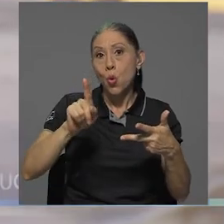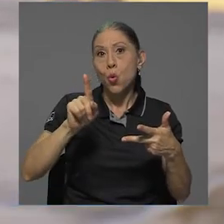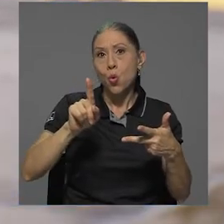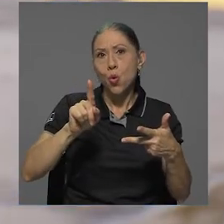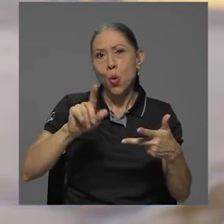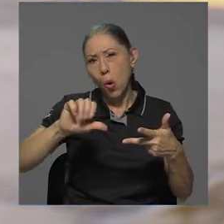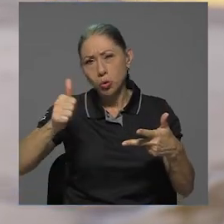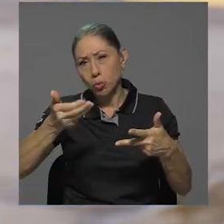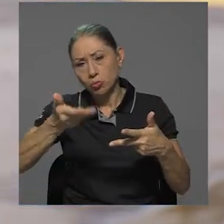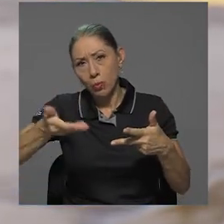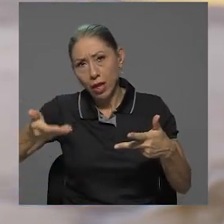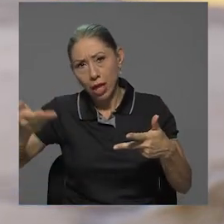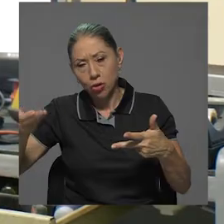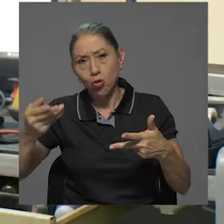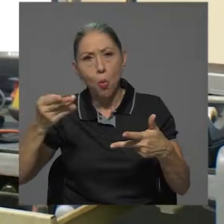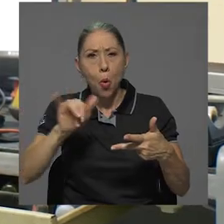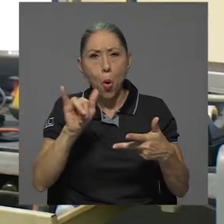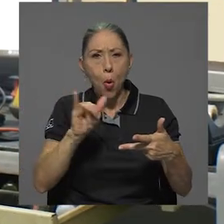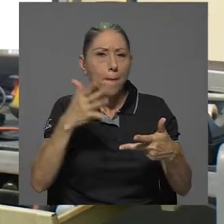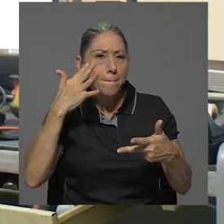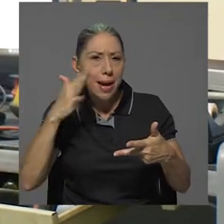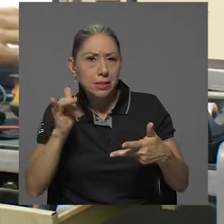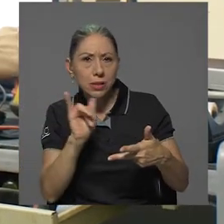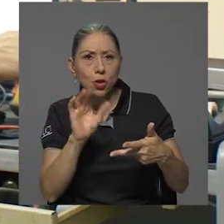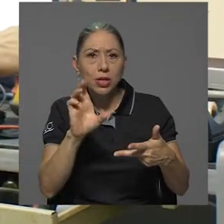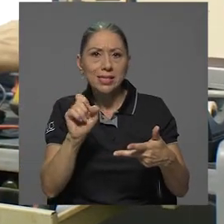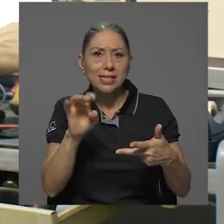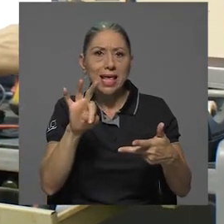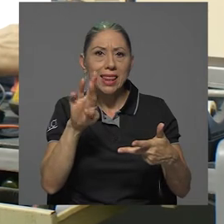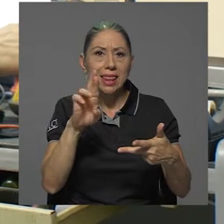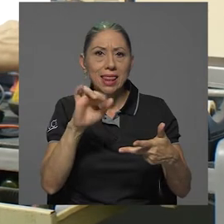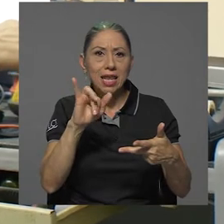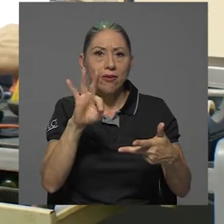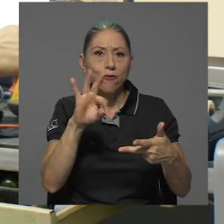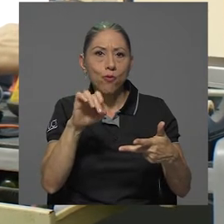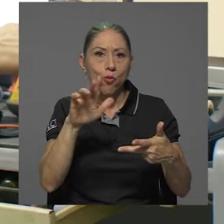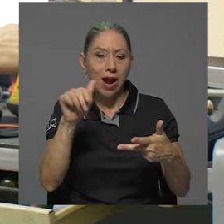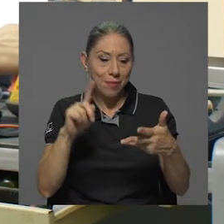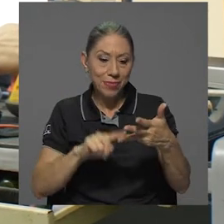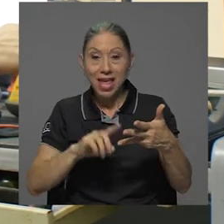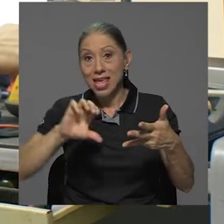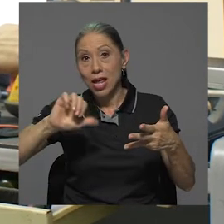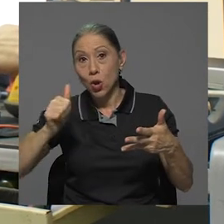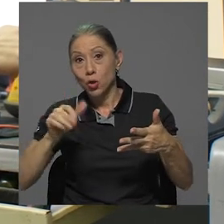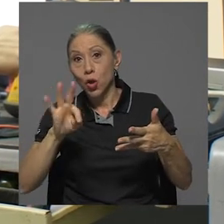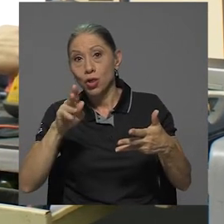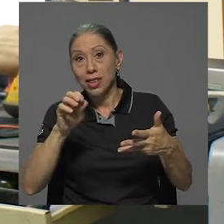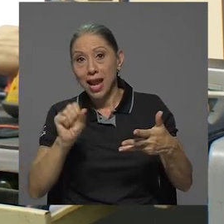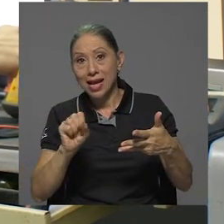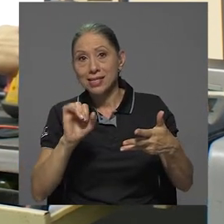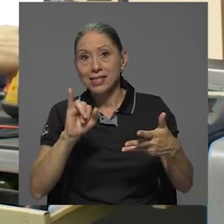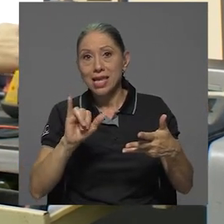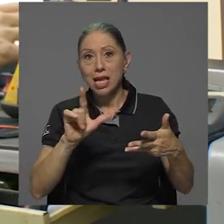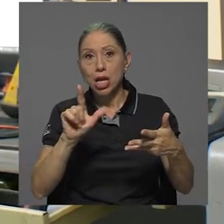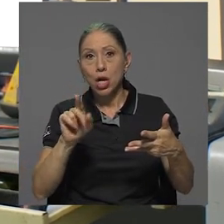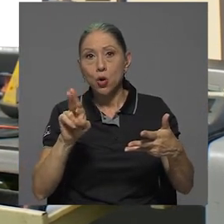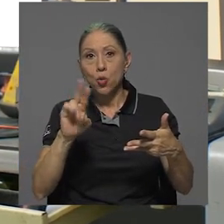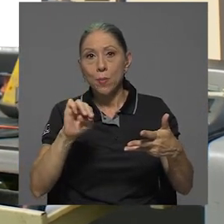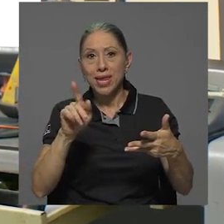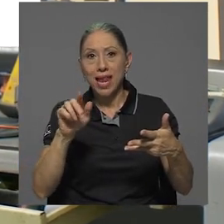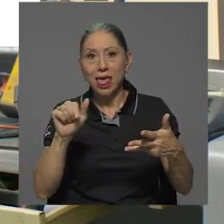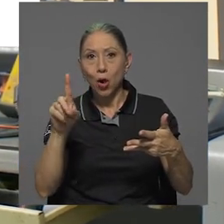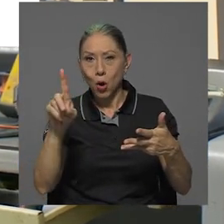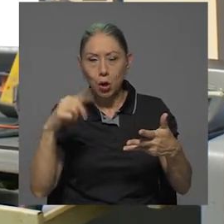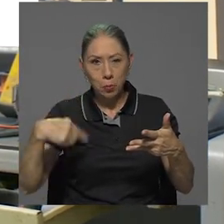es un tipo de centrífuga también y está por construirse el iluminador, que son los principales proyectos que nos han